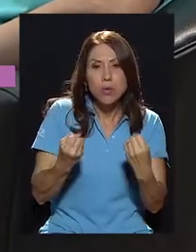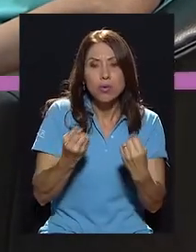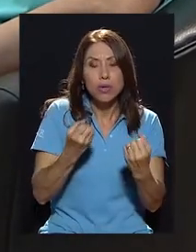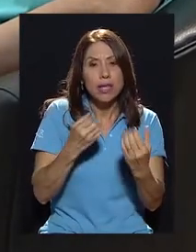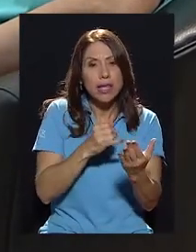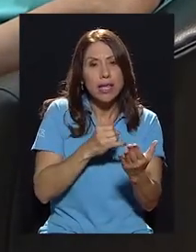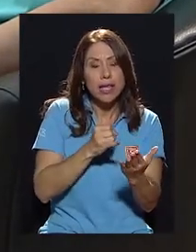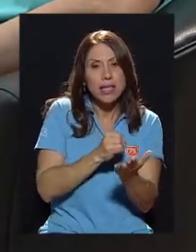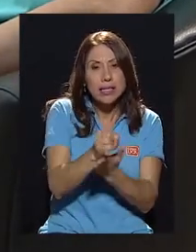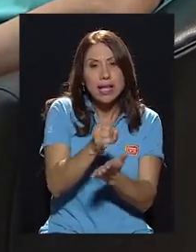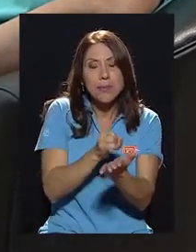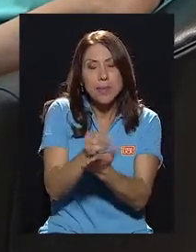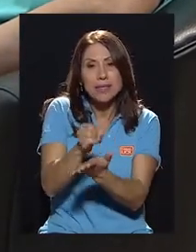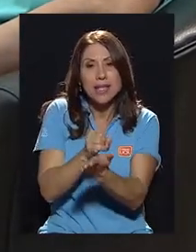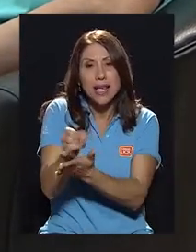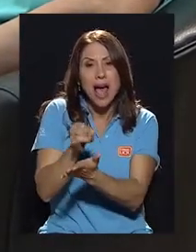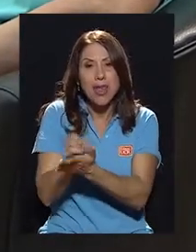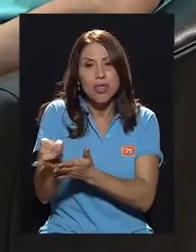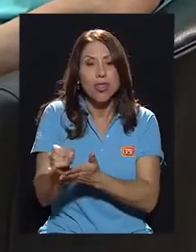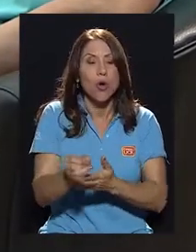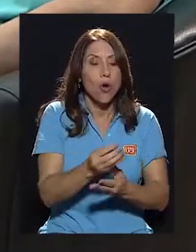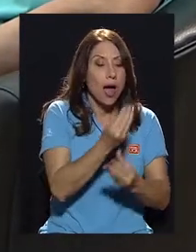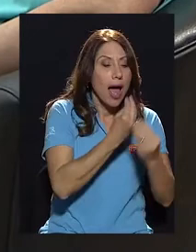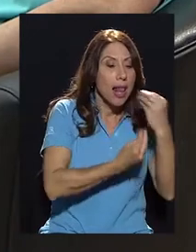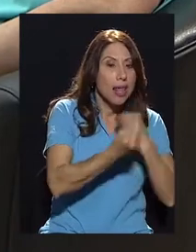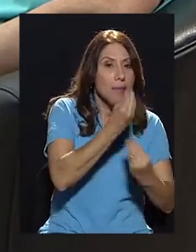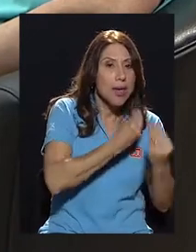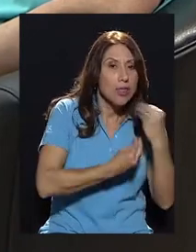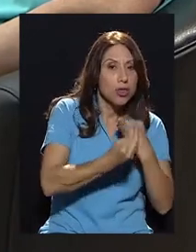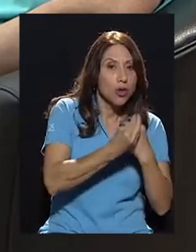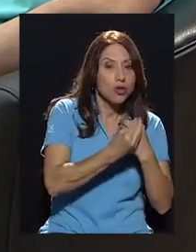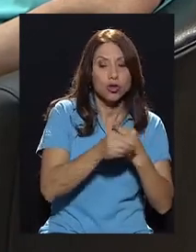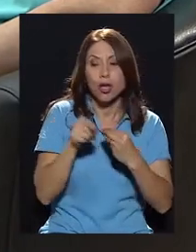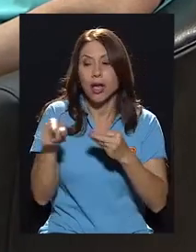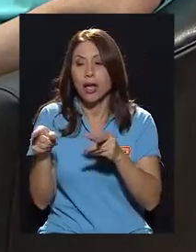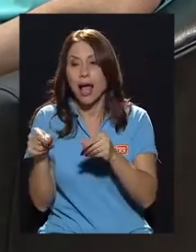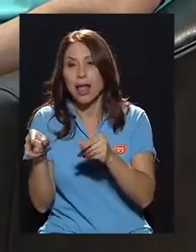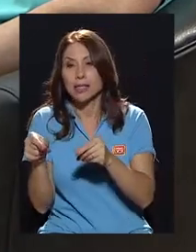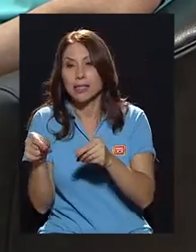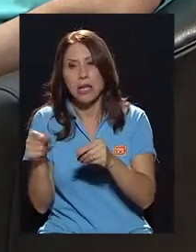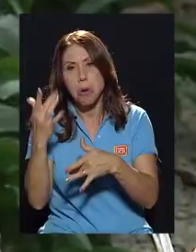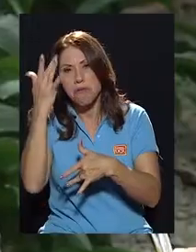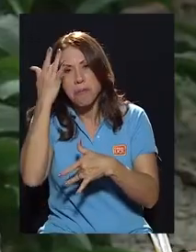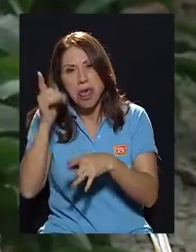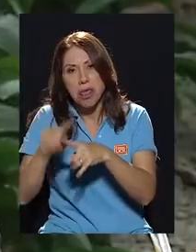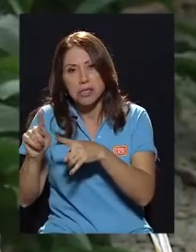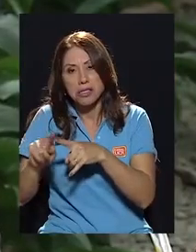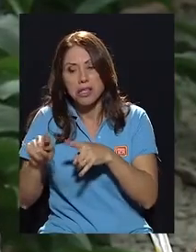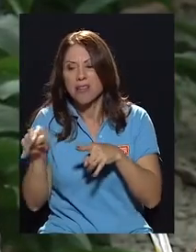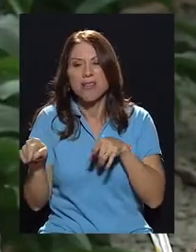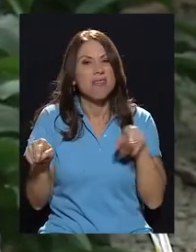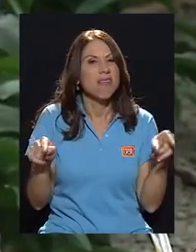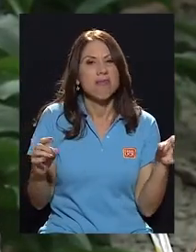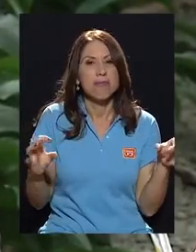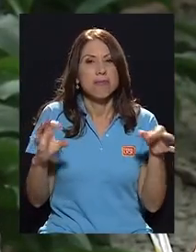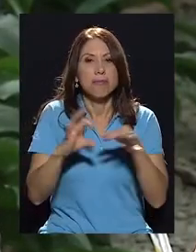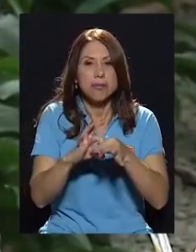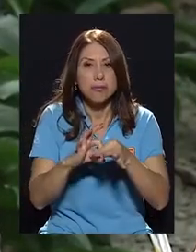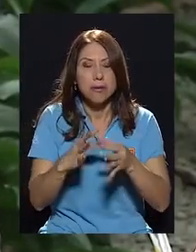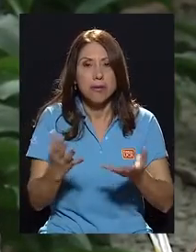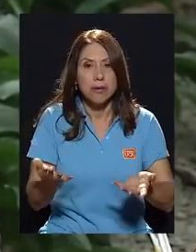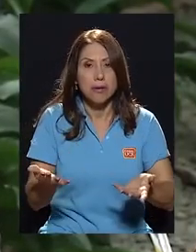investigando la relación de los alimentos con el cáncer y con otras enfermedades, que hay que